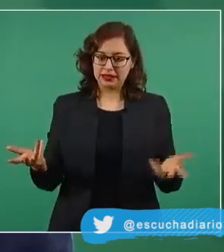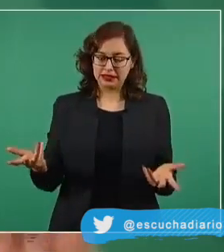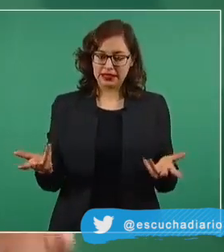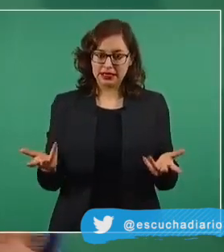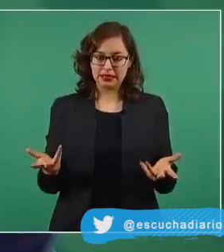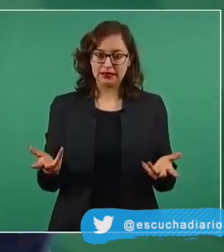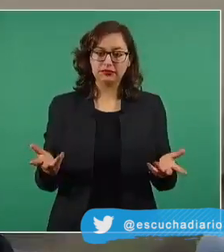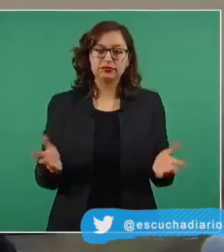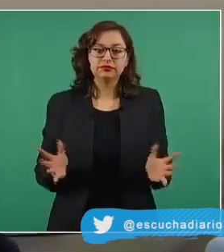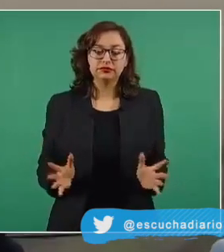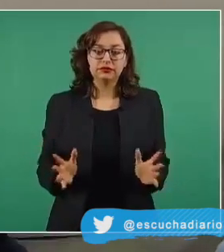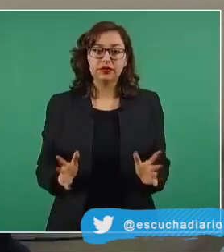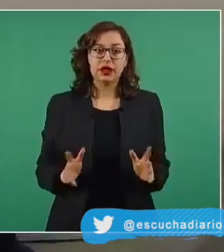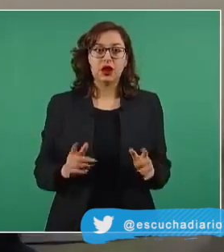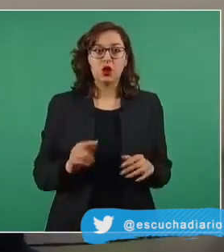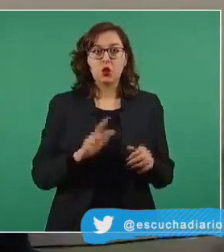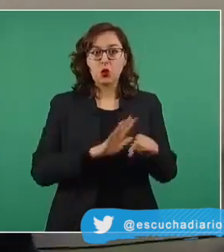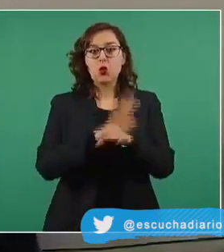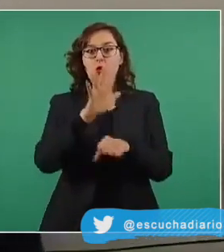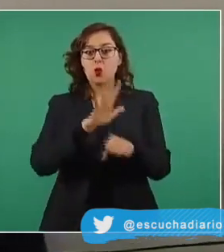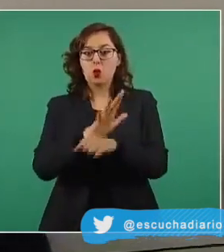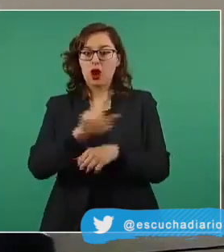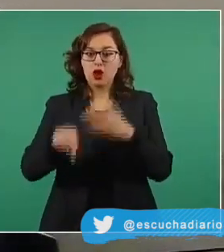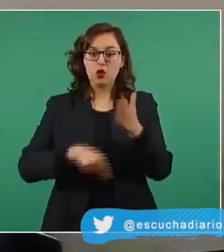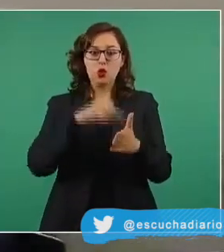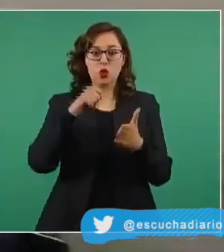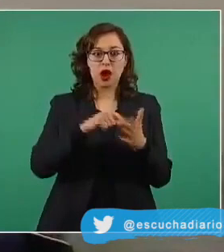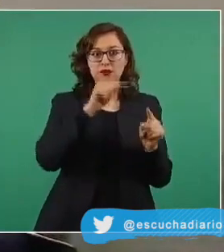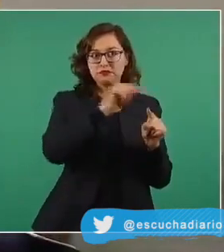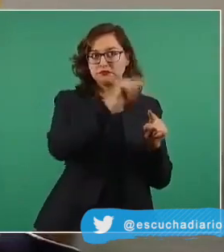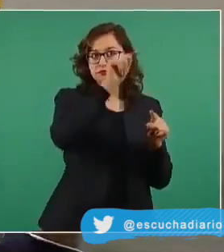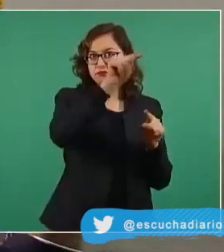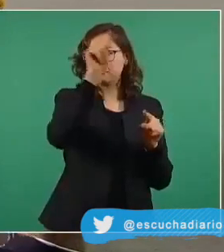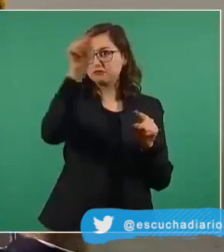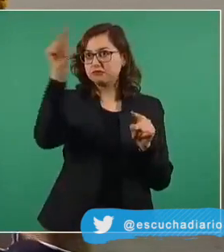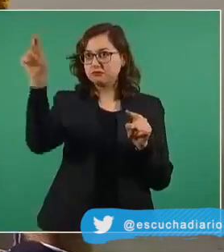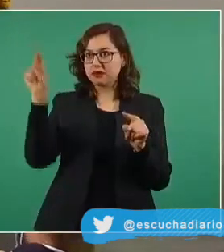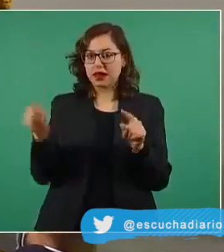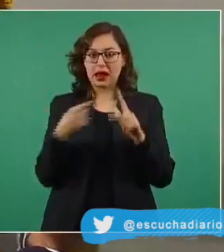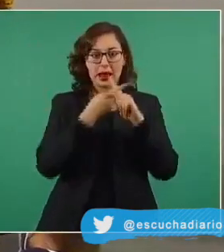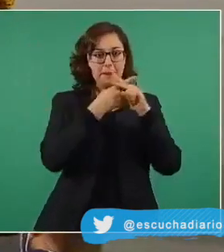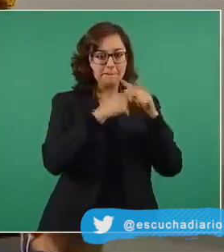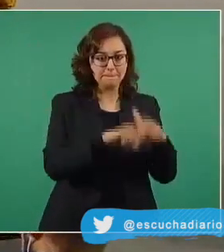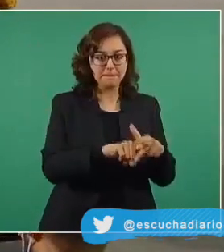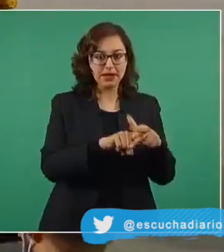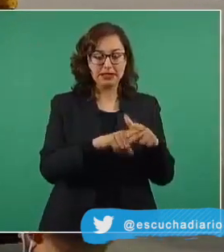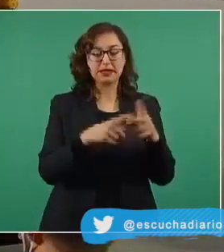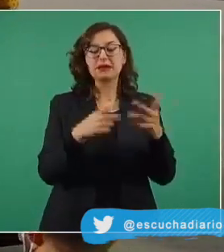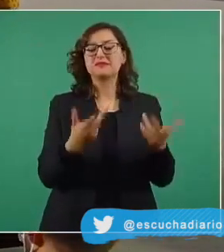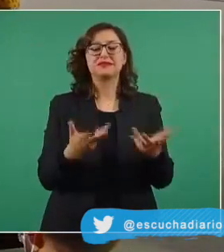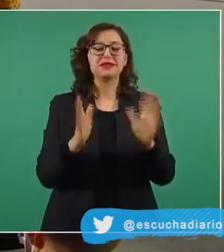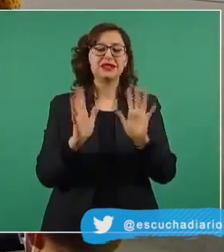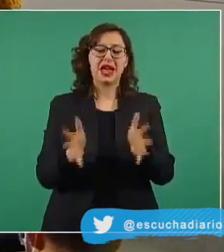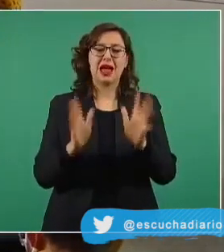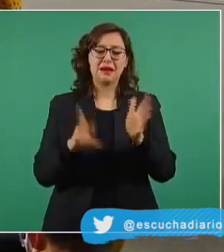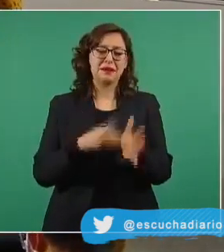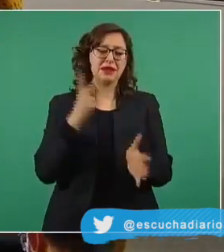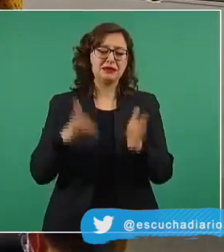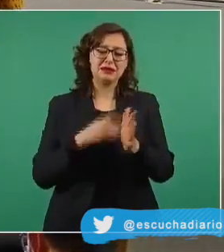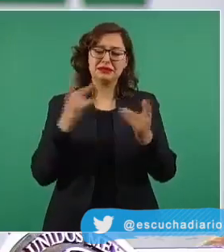sospechosas. Las entidades con mayor número de casos activos son la Ciudad de México, Estado de México,